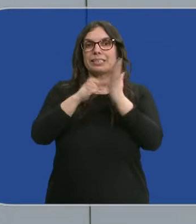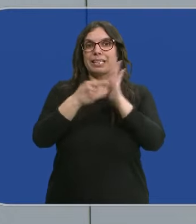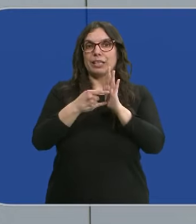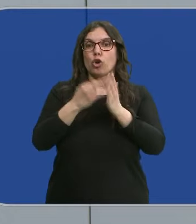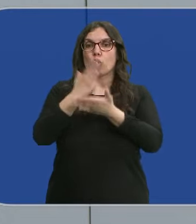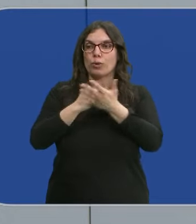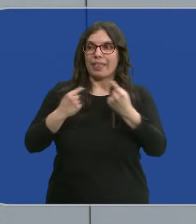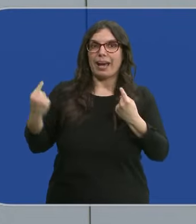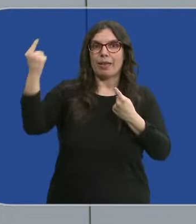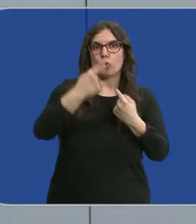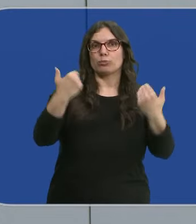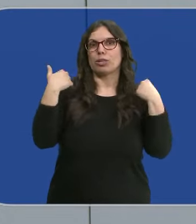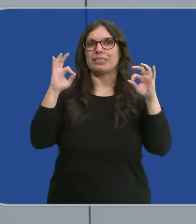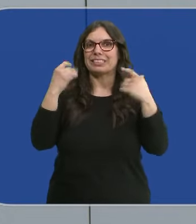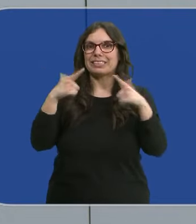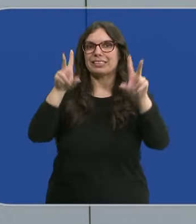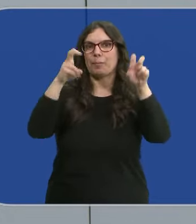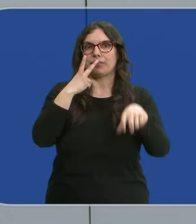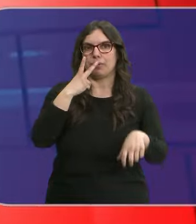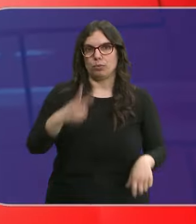tabaquismo de cada una de las comunidades autónomas.